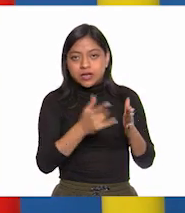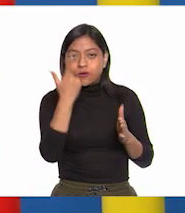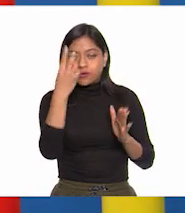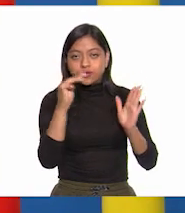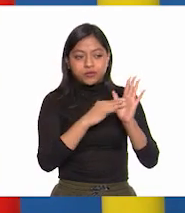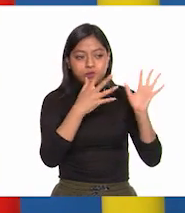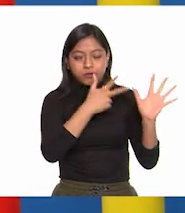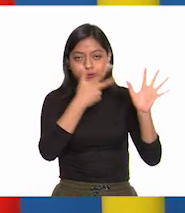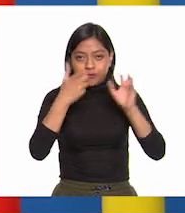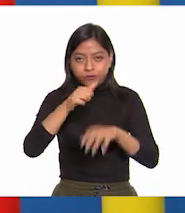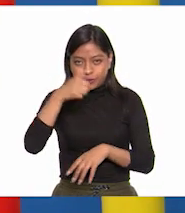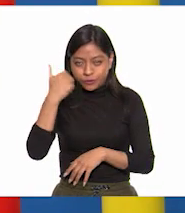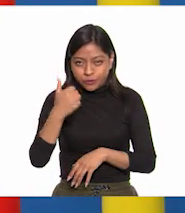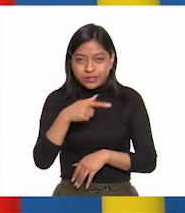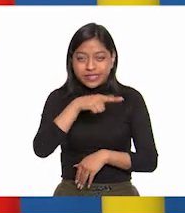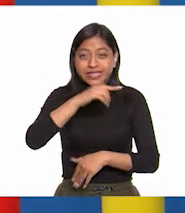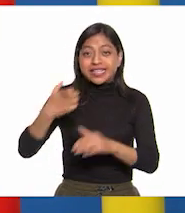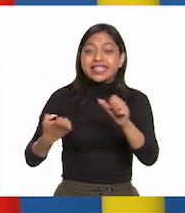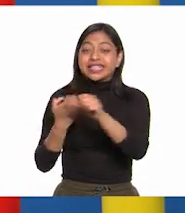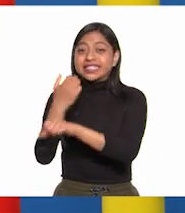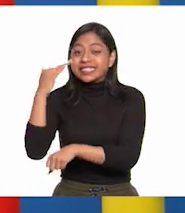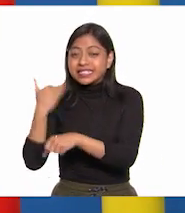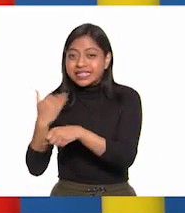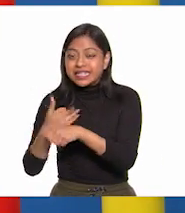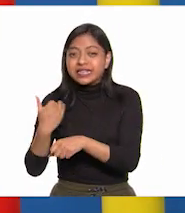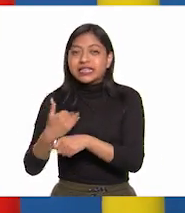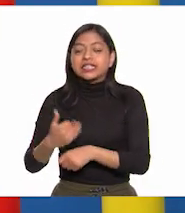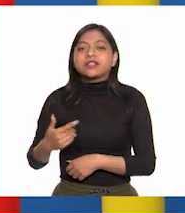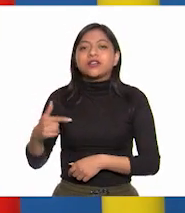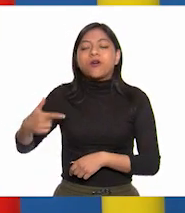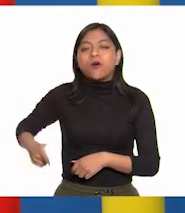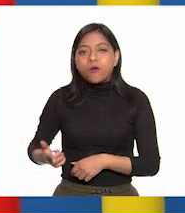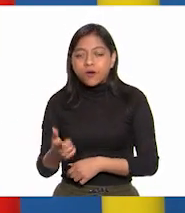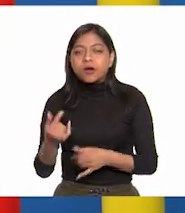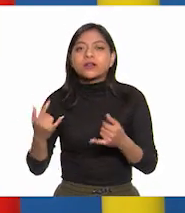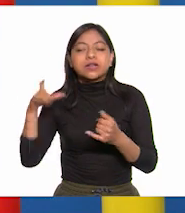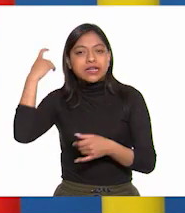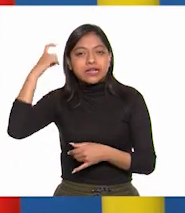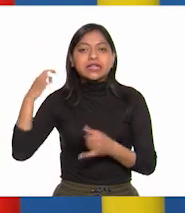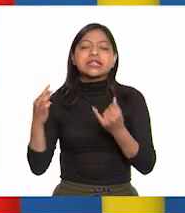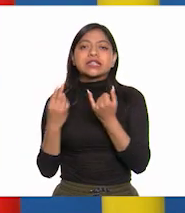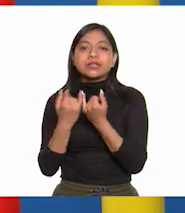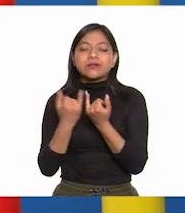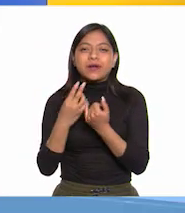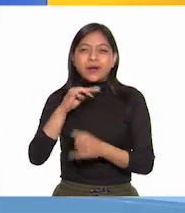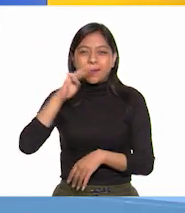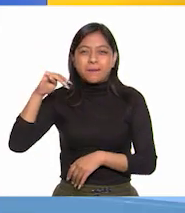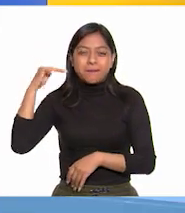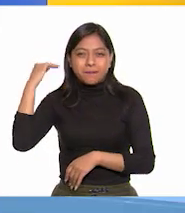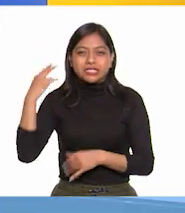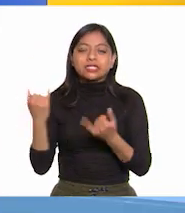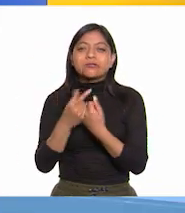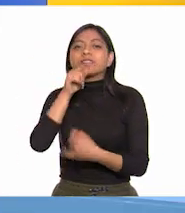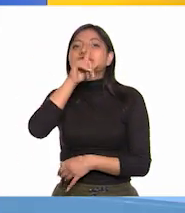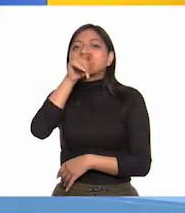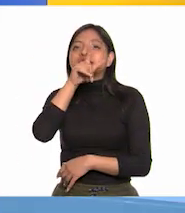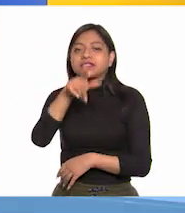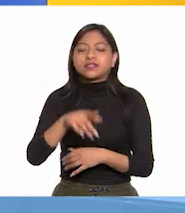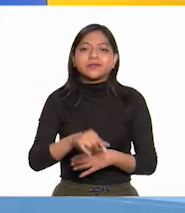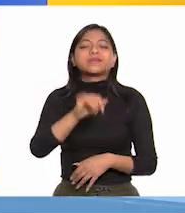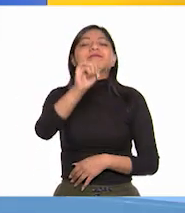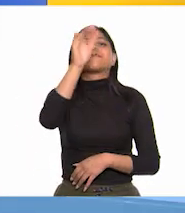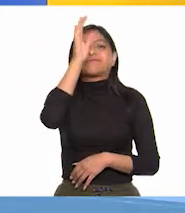decir, en los estados actuales de Guanajuato, Querétaro, Michoacán y Jalisco. Es correcto, Jenny.